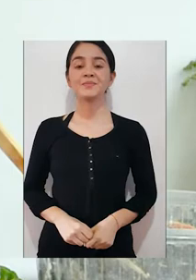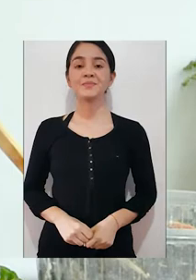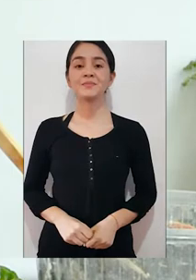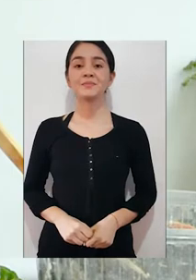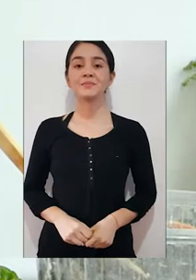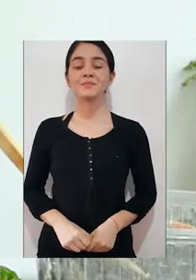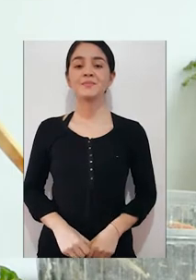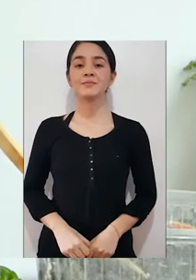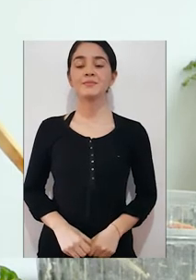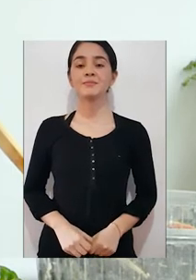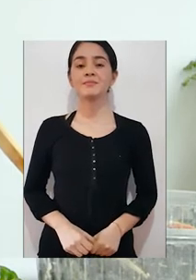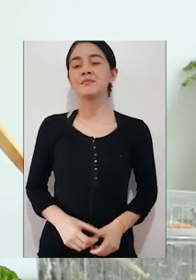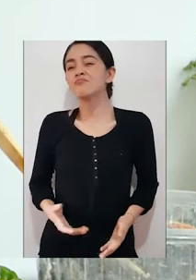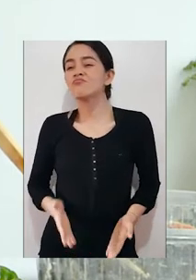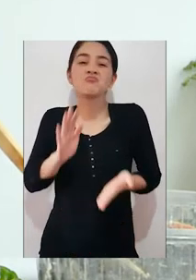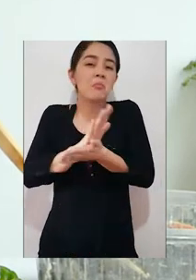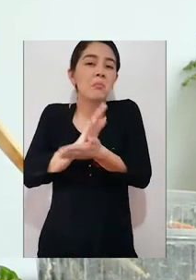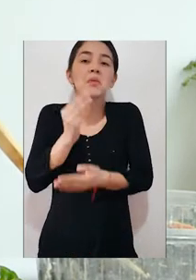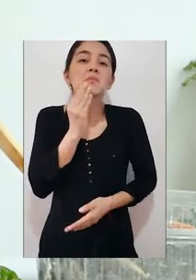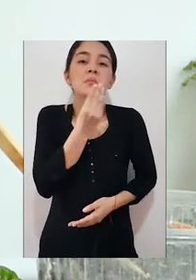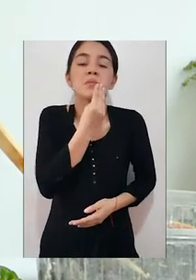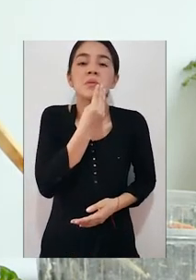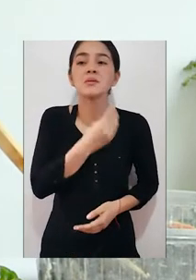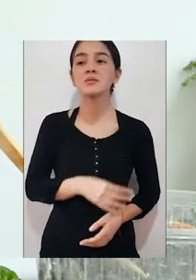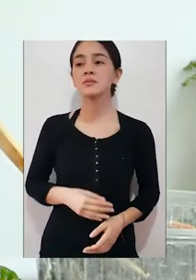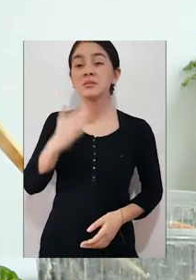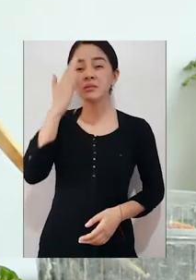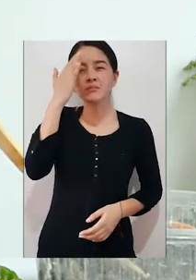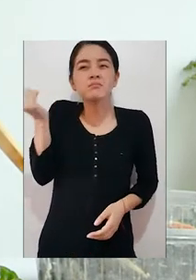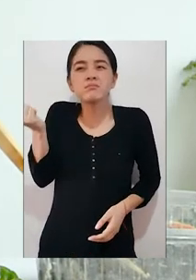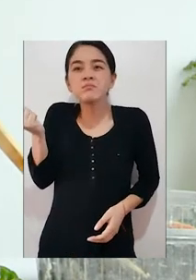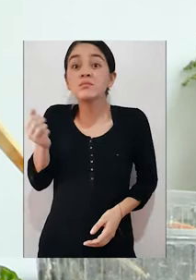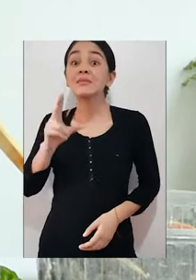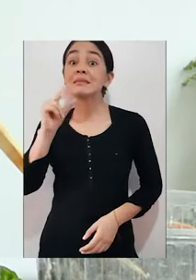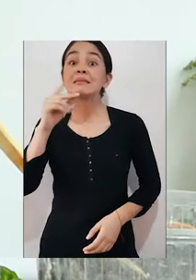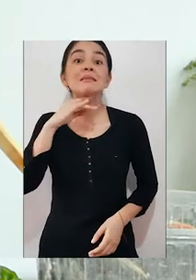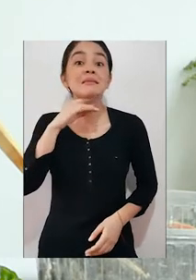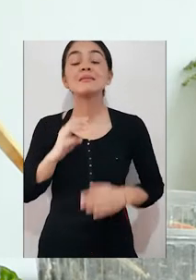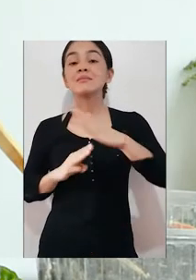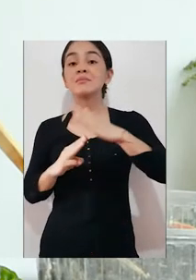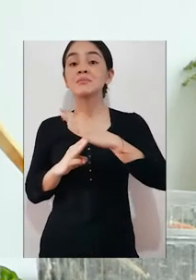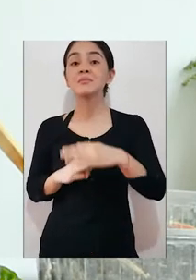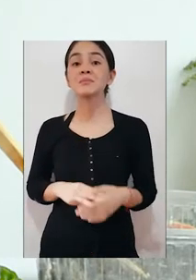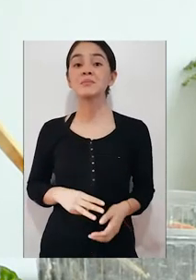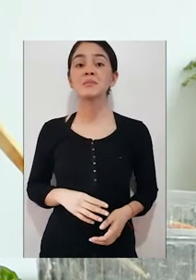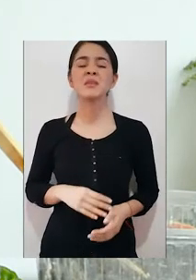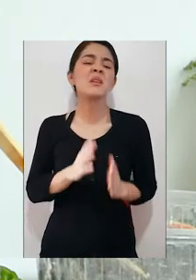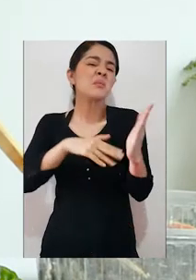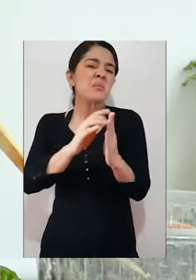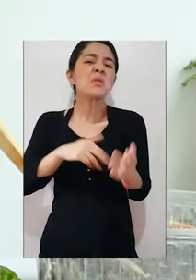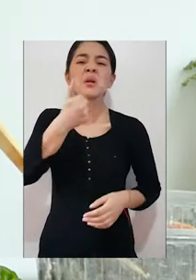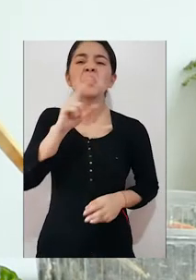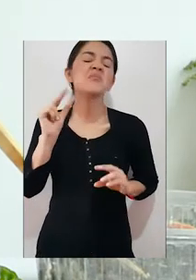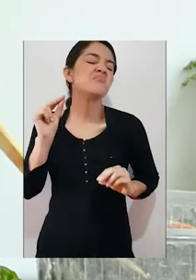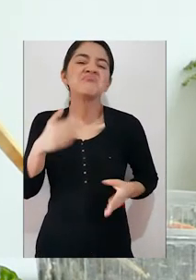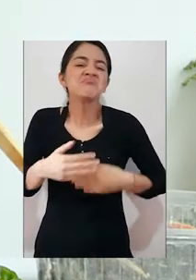algún tipo de papel para que no vayan a manchar la mesa. En el caso de que sea pintura de agua no hay problema.